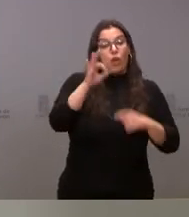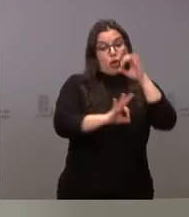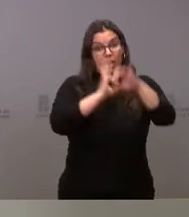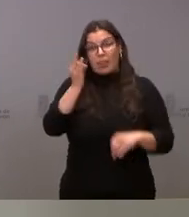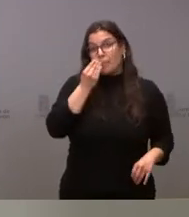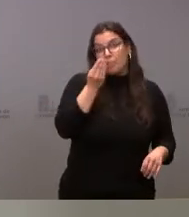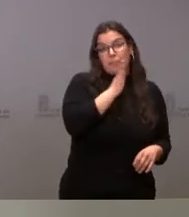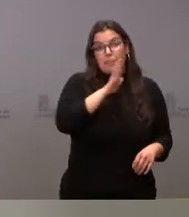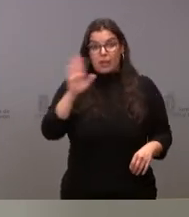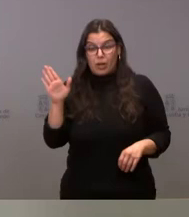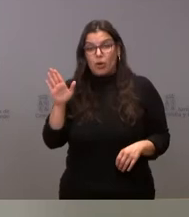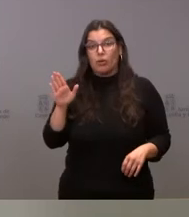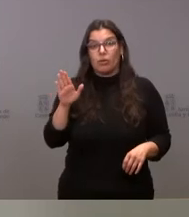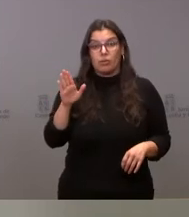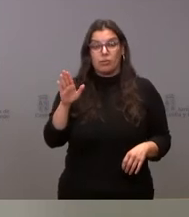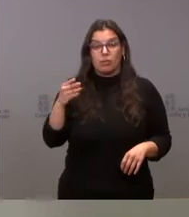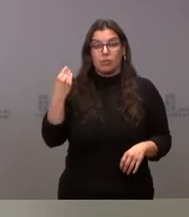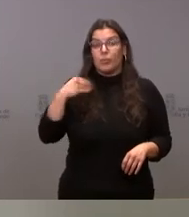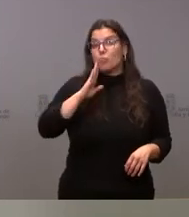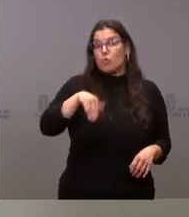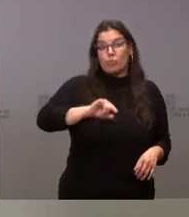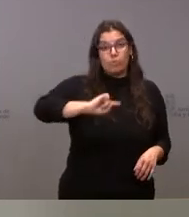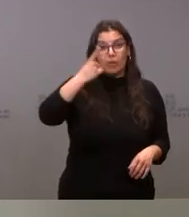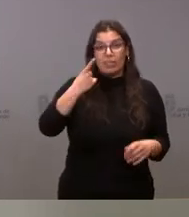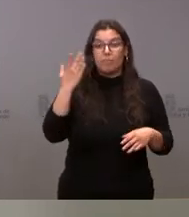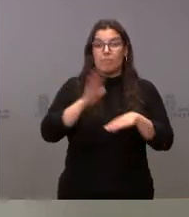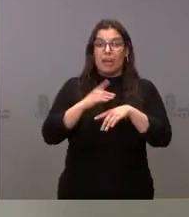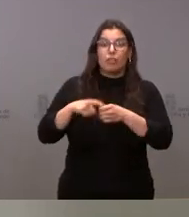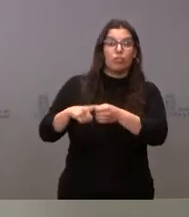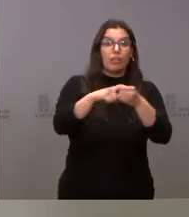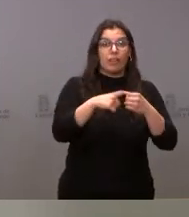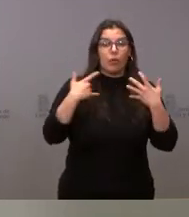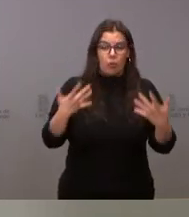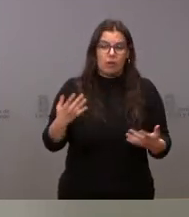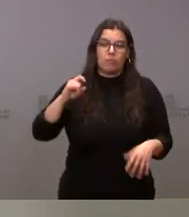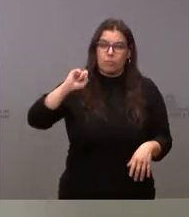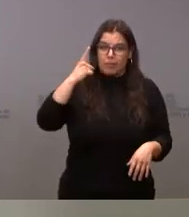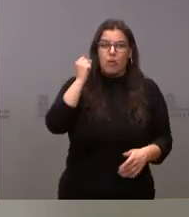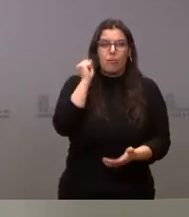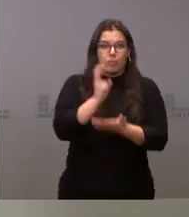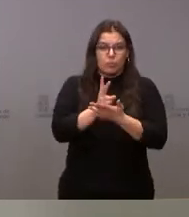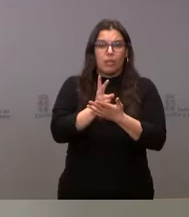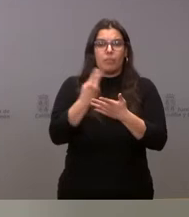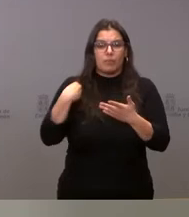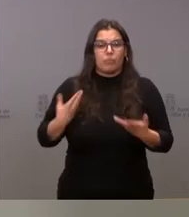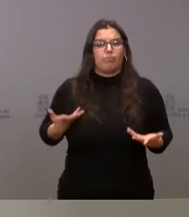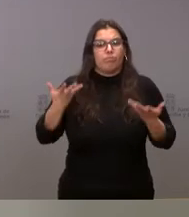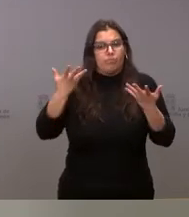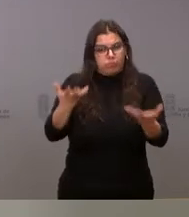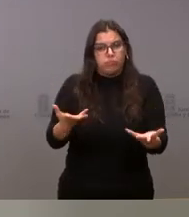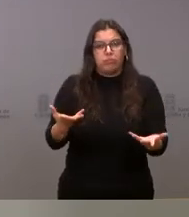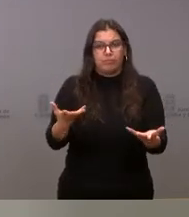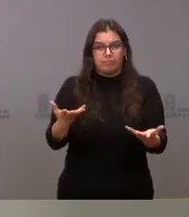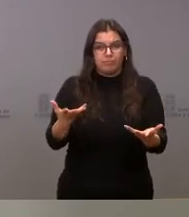el instrumento de institucionalización más oportuno para esta ola de solidaridad? Pues, en primer lugar, la puesta a disposición de